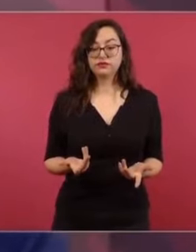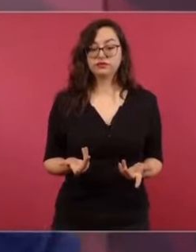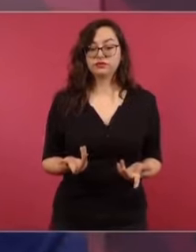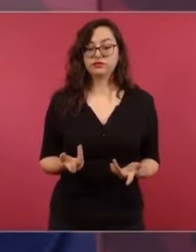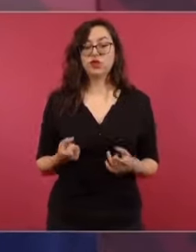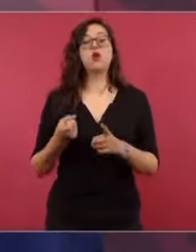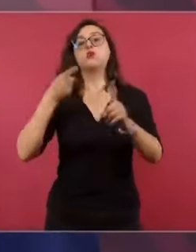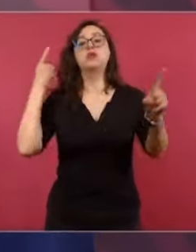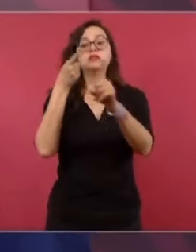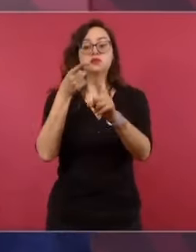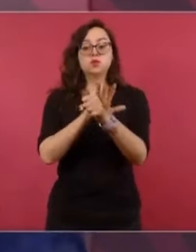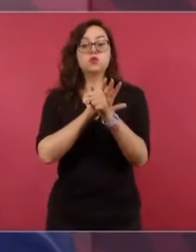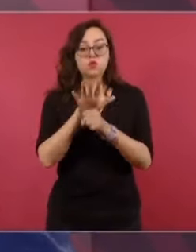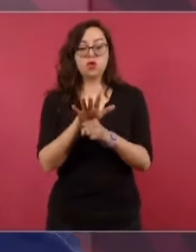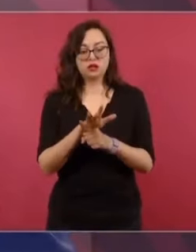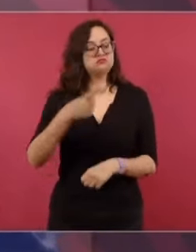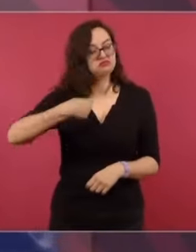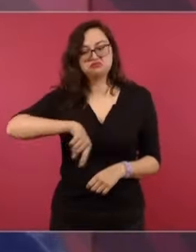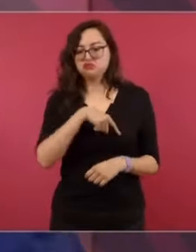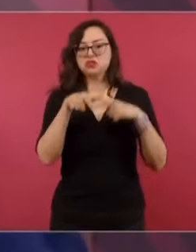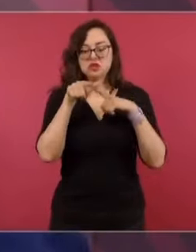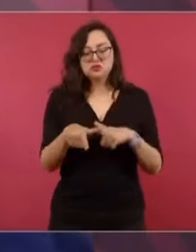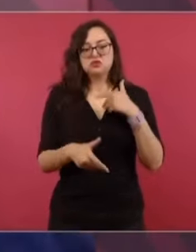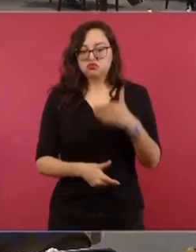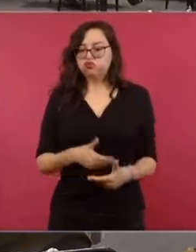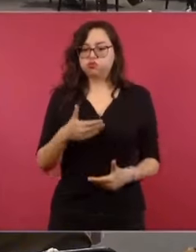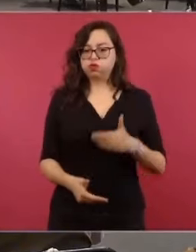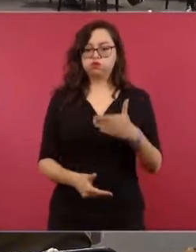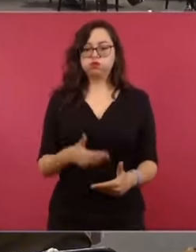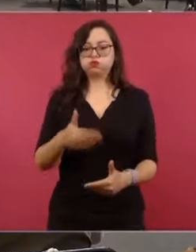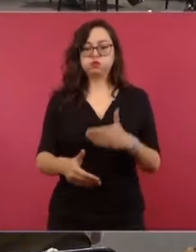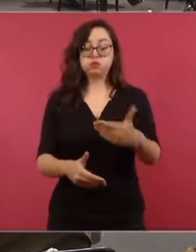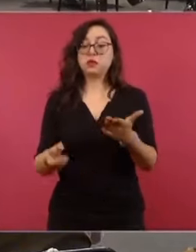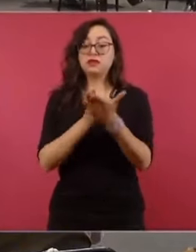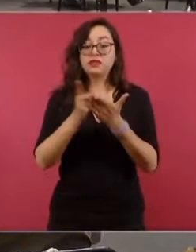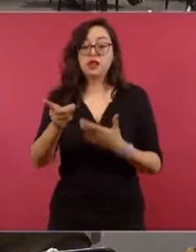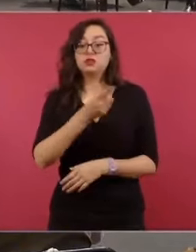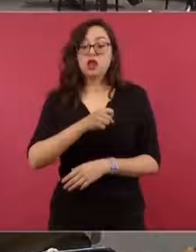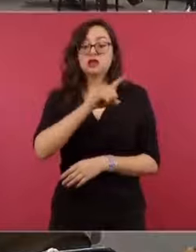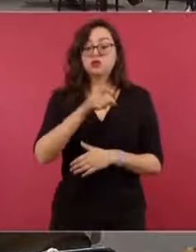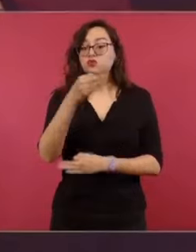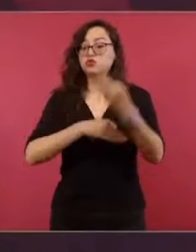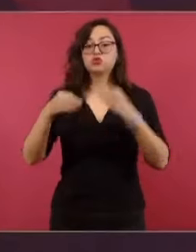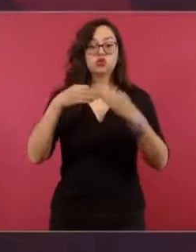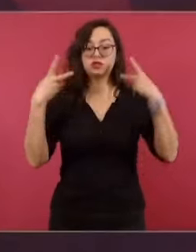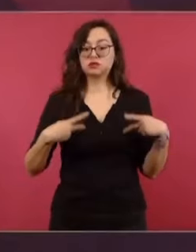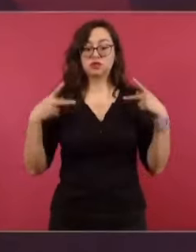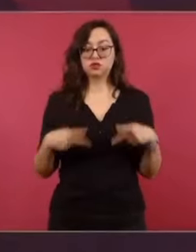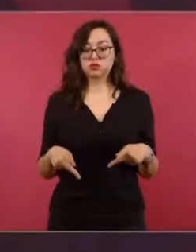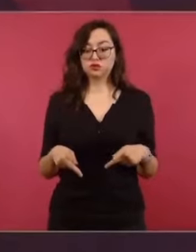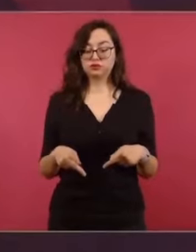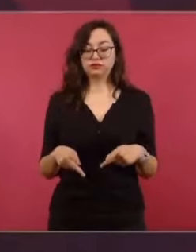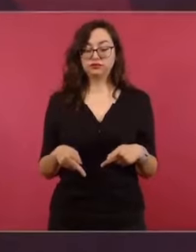propósito que tenemos, y en eso vamos a avanzar mucho, del derecho a la salud, que no importe